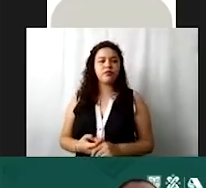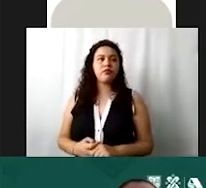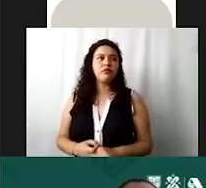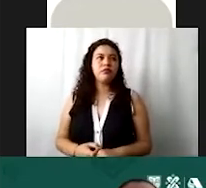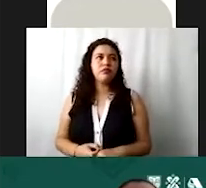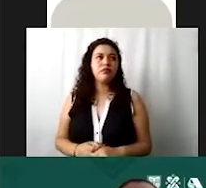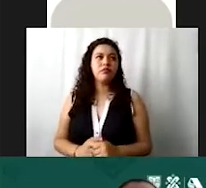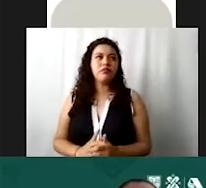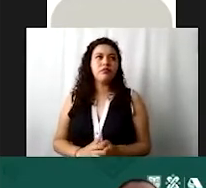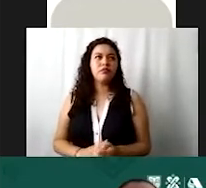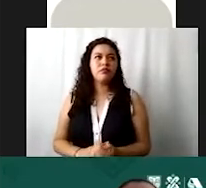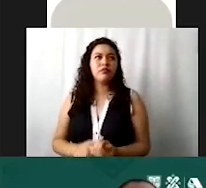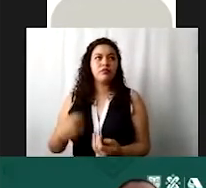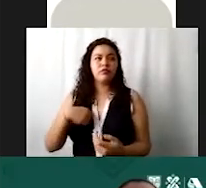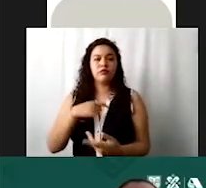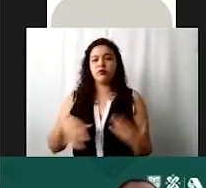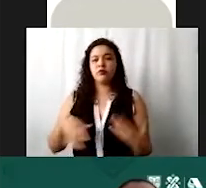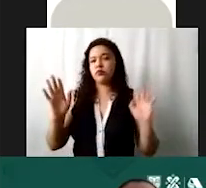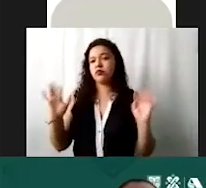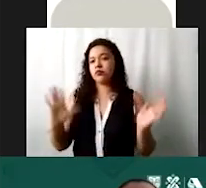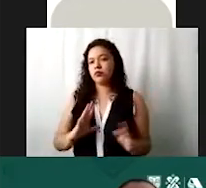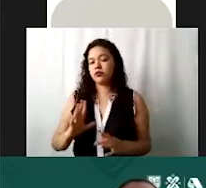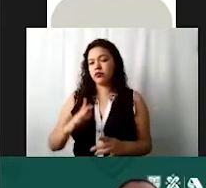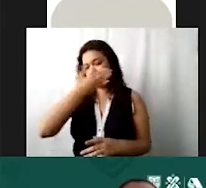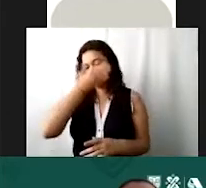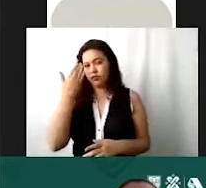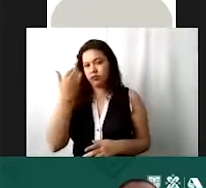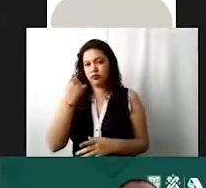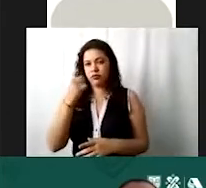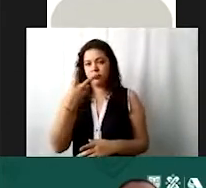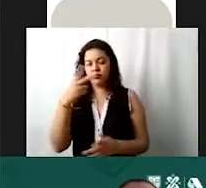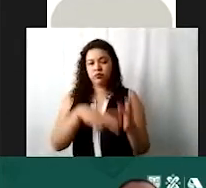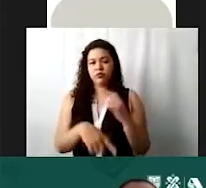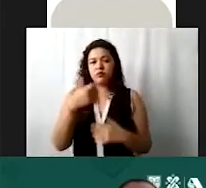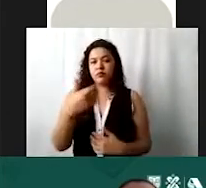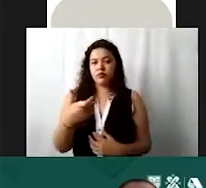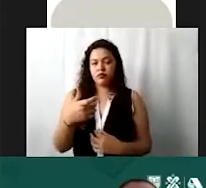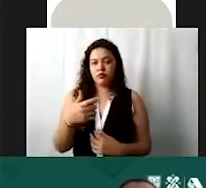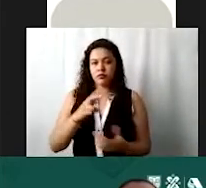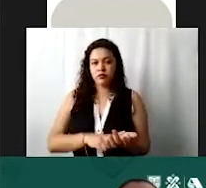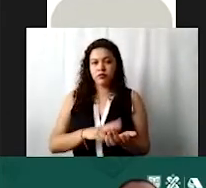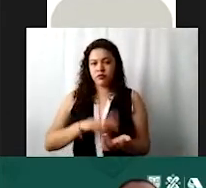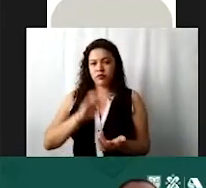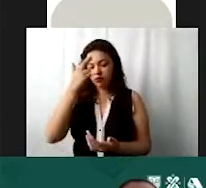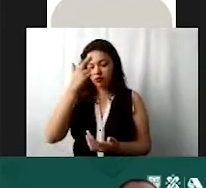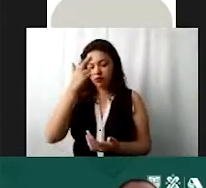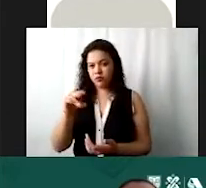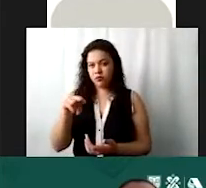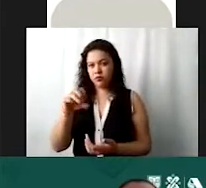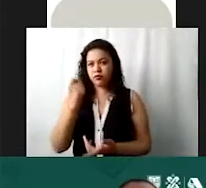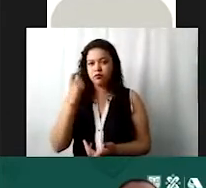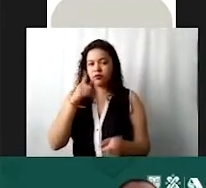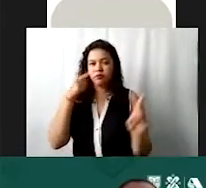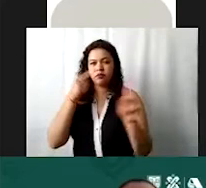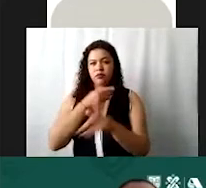Y vamos a suponer que se dan, no sé, despensas con valor de 2,000 pesos. ¿Recuerdan cuando vieron con Yasmín lo de la proyección de servicios?